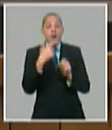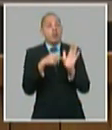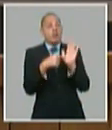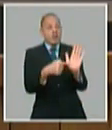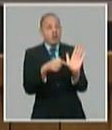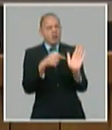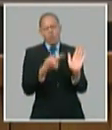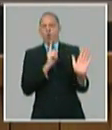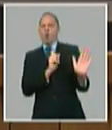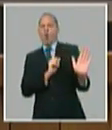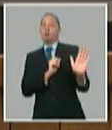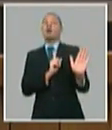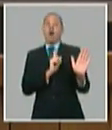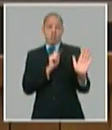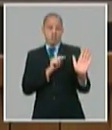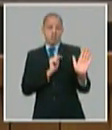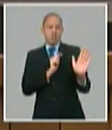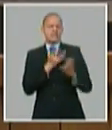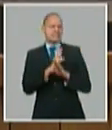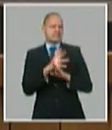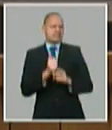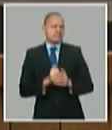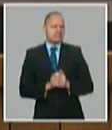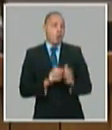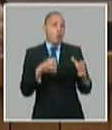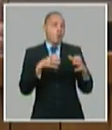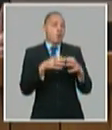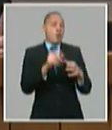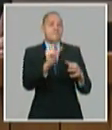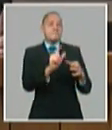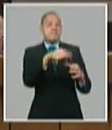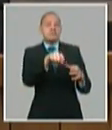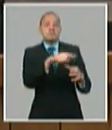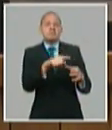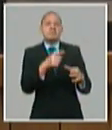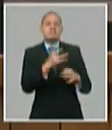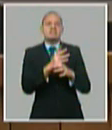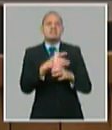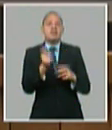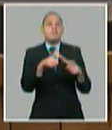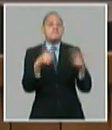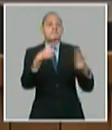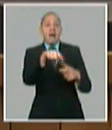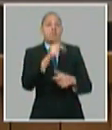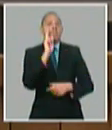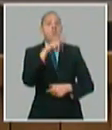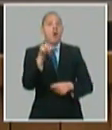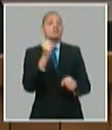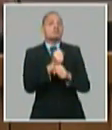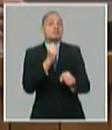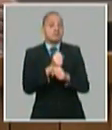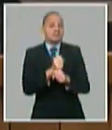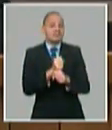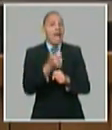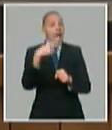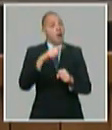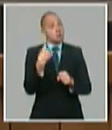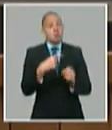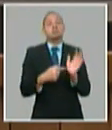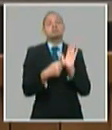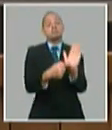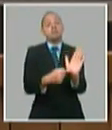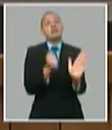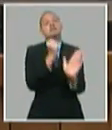tasa de desocupación crezca significa en el diseño el plan que hay más personas con interés de buscar empleo la tarea que tenemos nosotros ahora es ofertar empleo